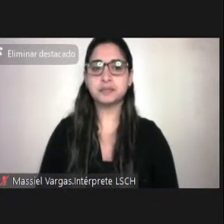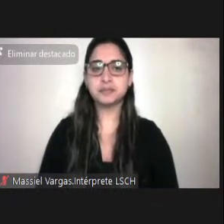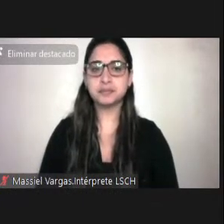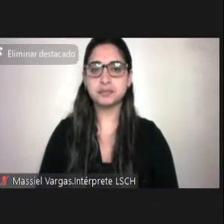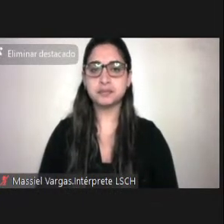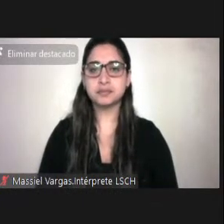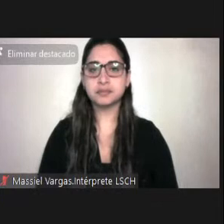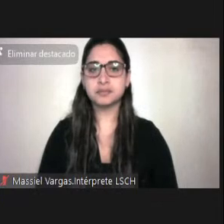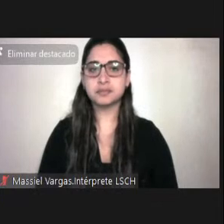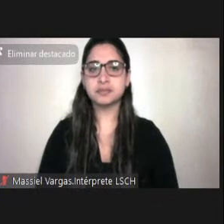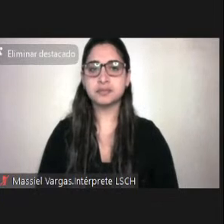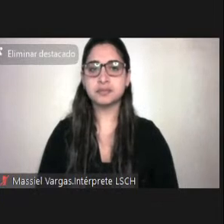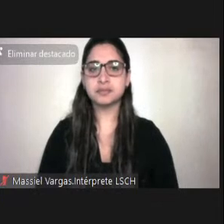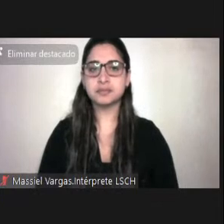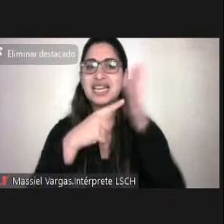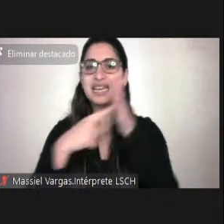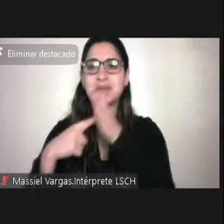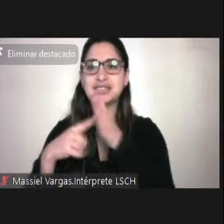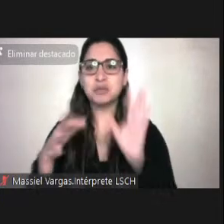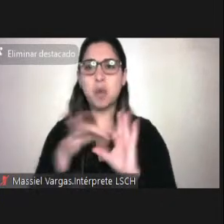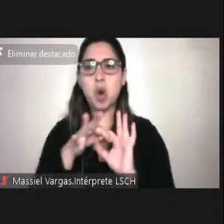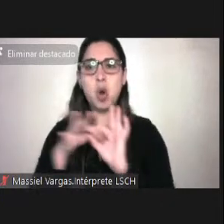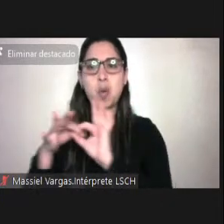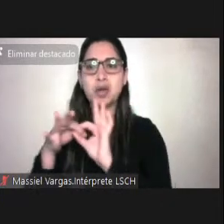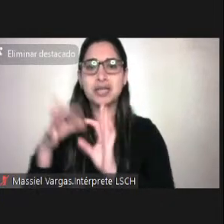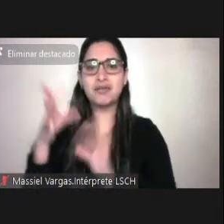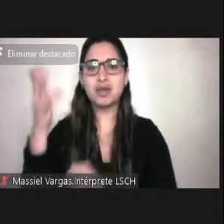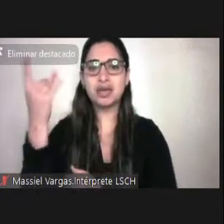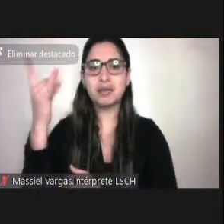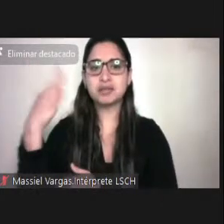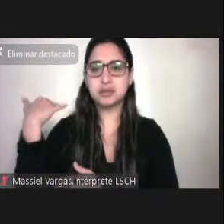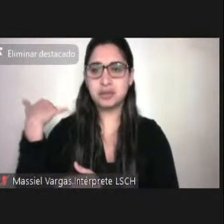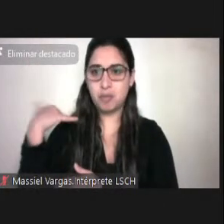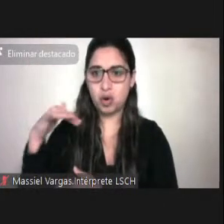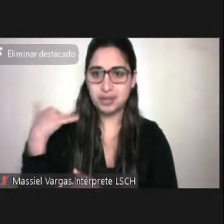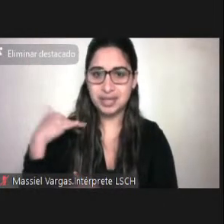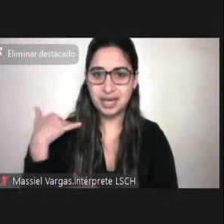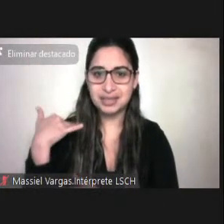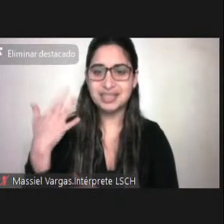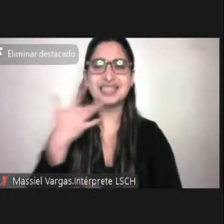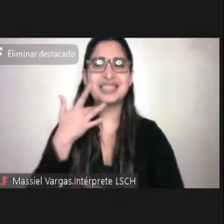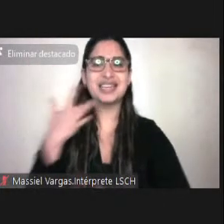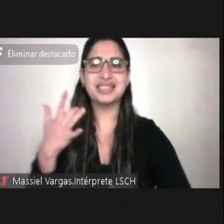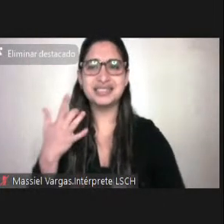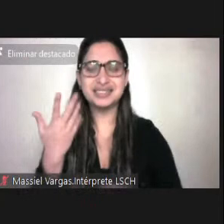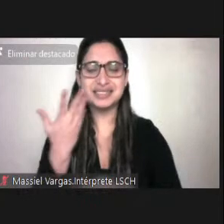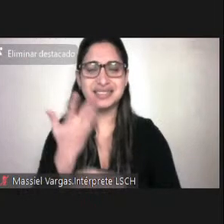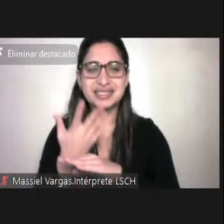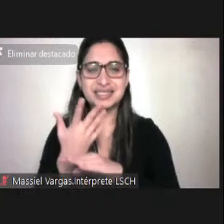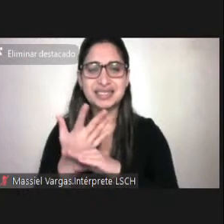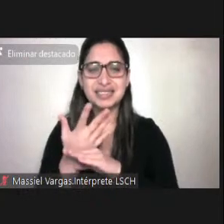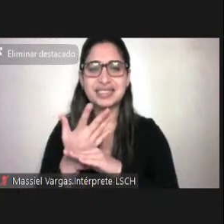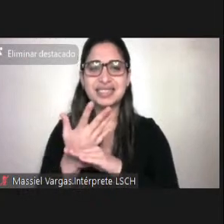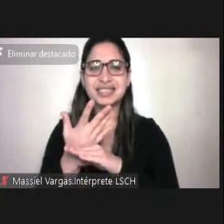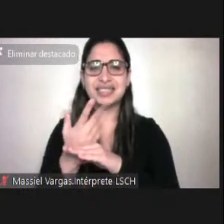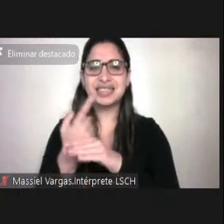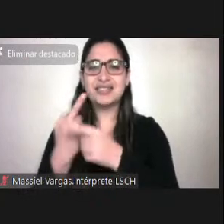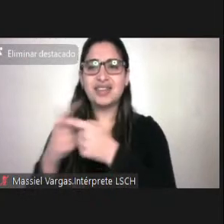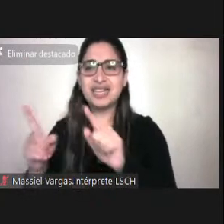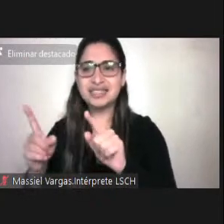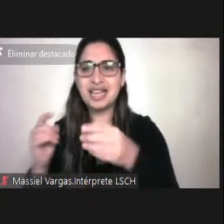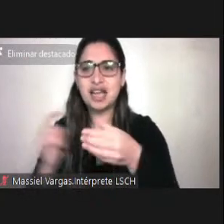¿Ya? La discriminación por matrimonios de discapacidad como término importante que implica que hay una distinción, exclusión o